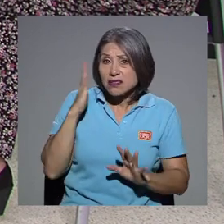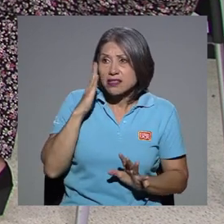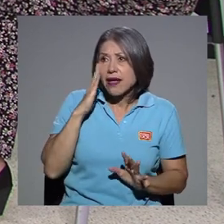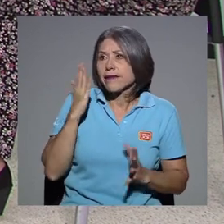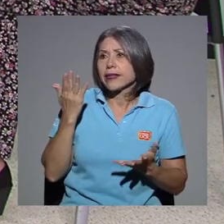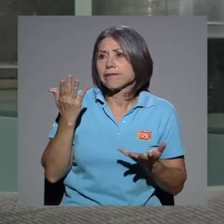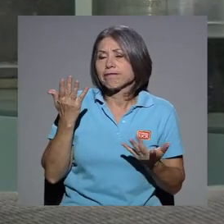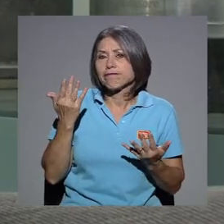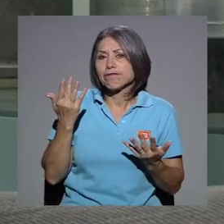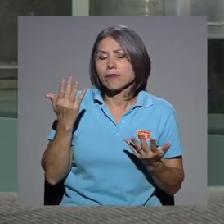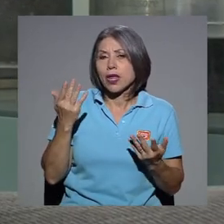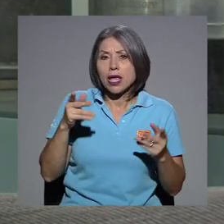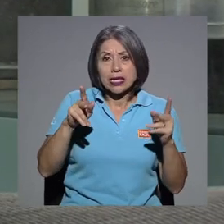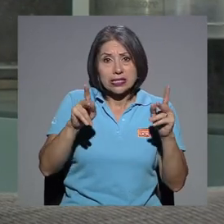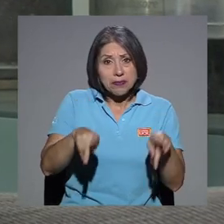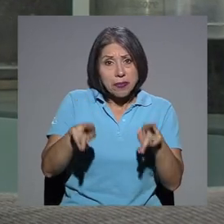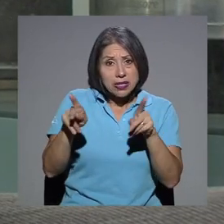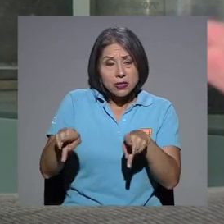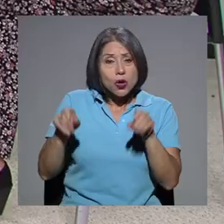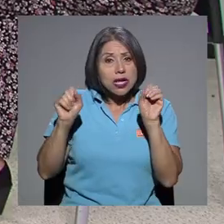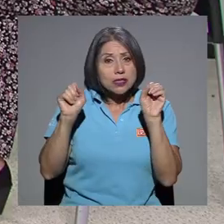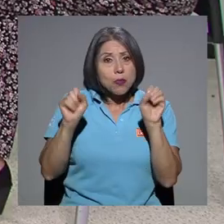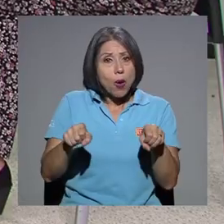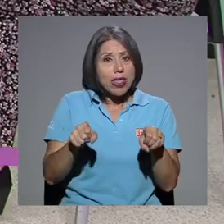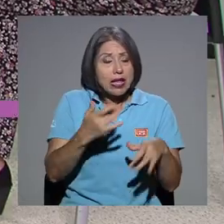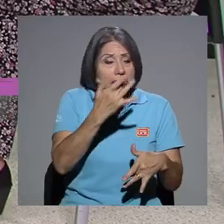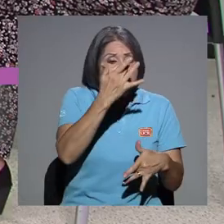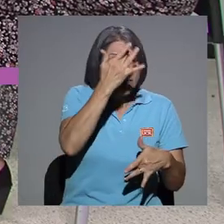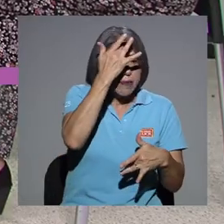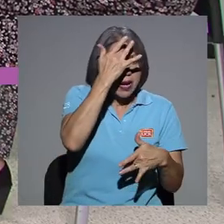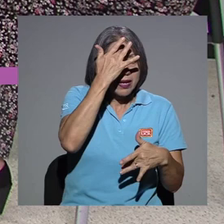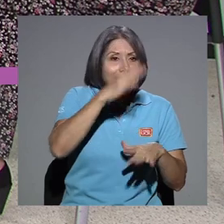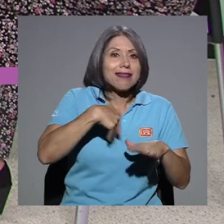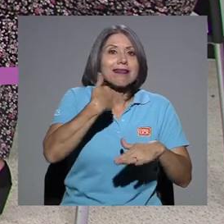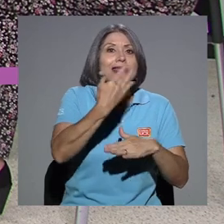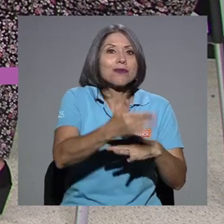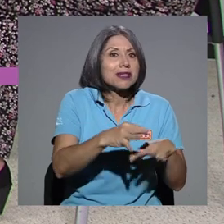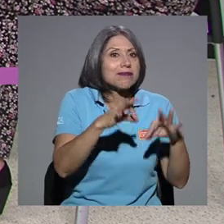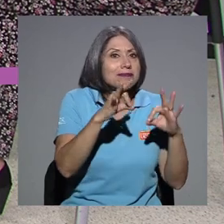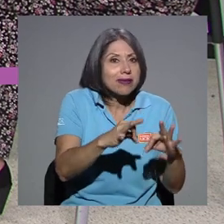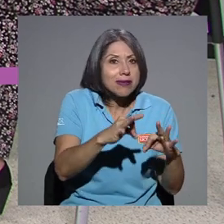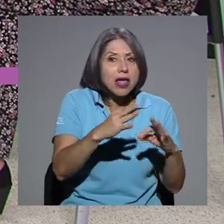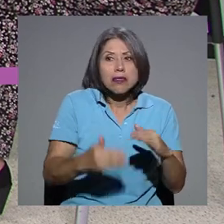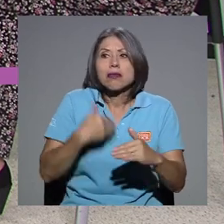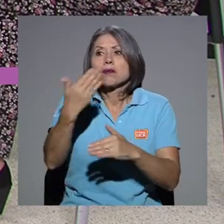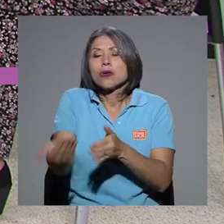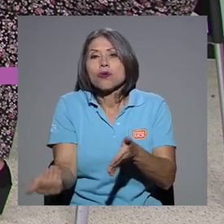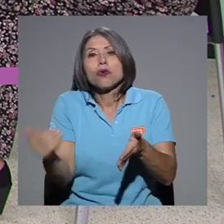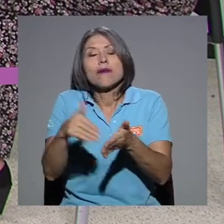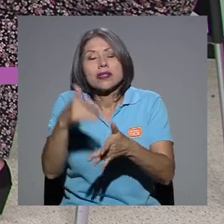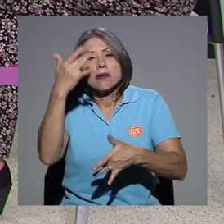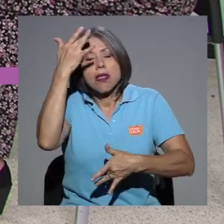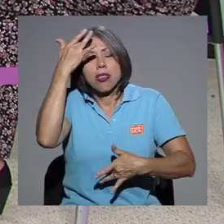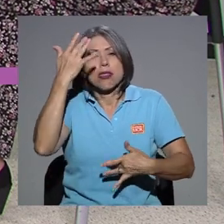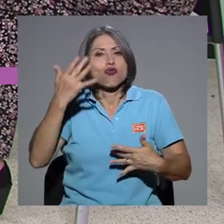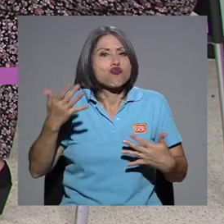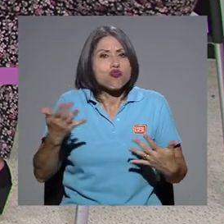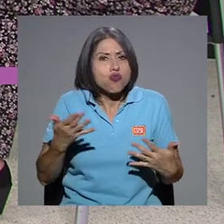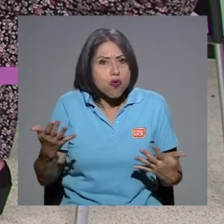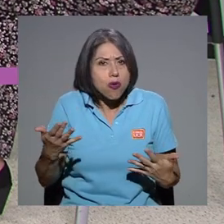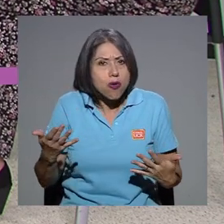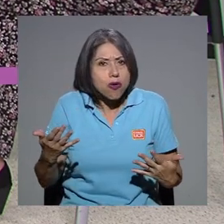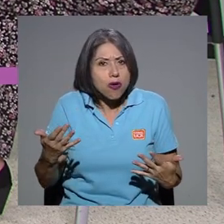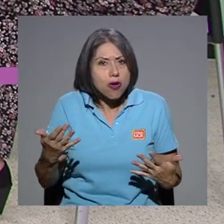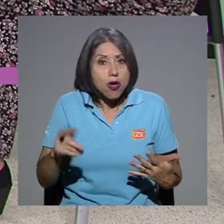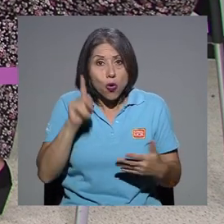se pueden recontagiar, ¿verdad? Bueno, tal vez antes de eso incluso, si una persona se puede salir adelante, digamos, o